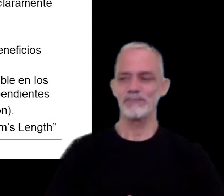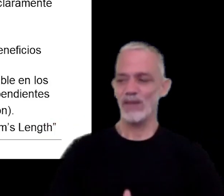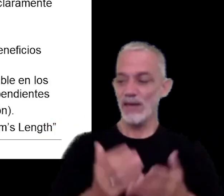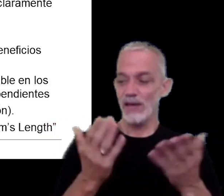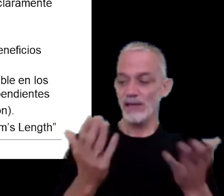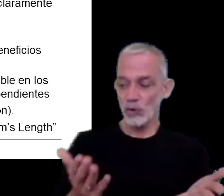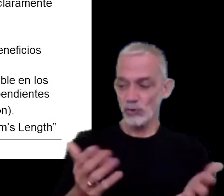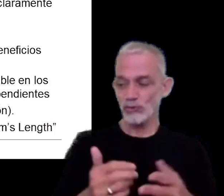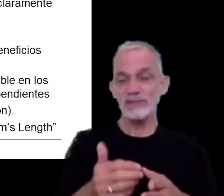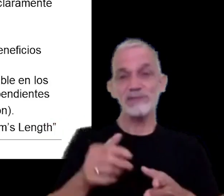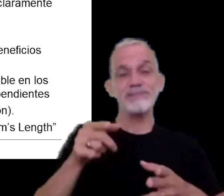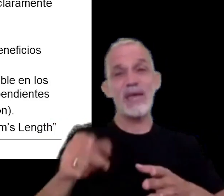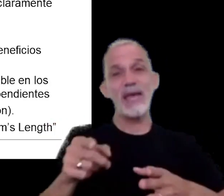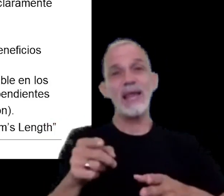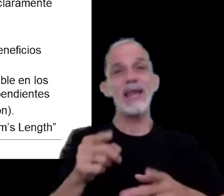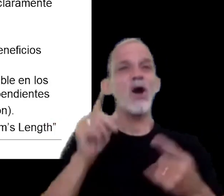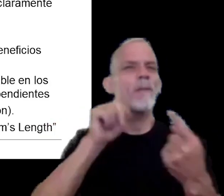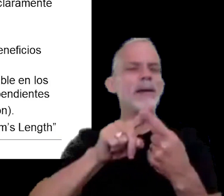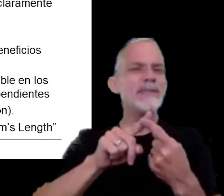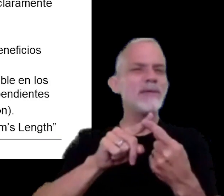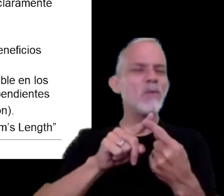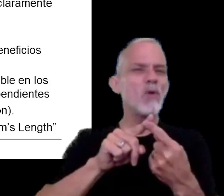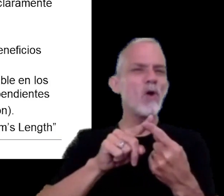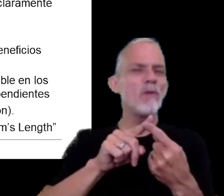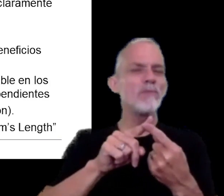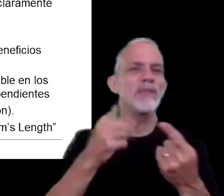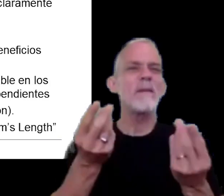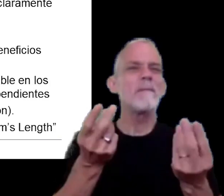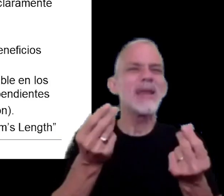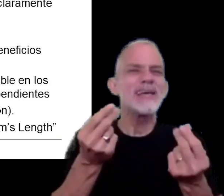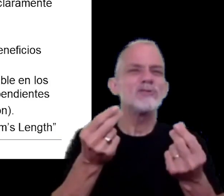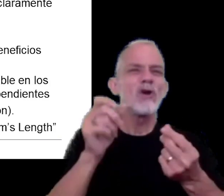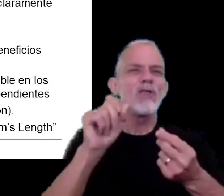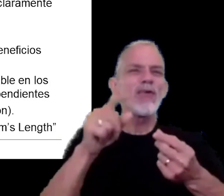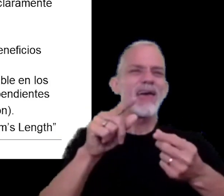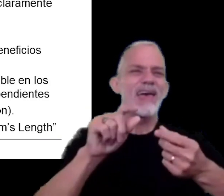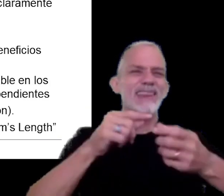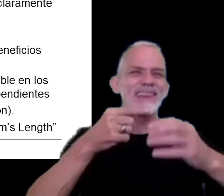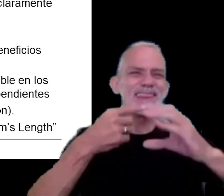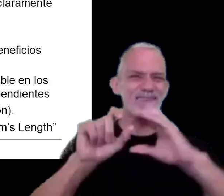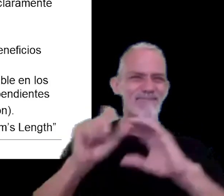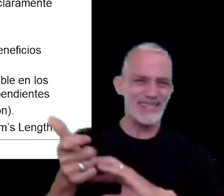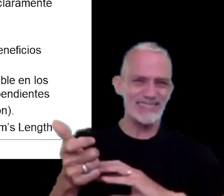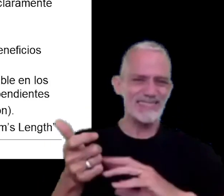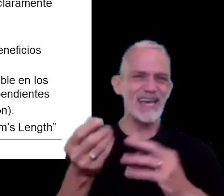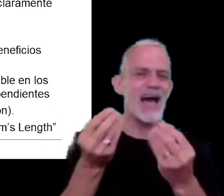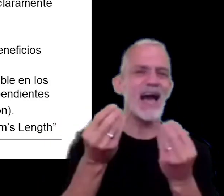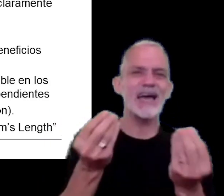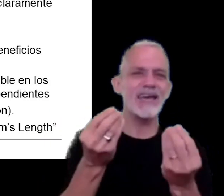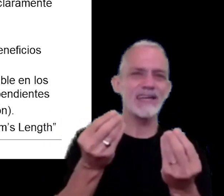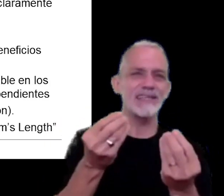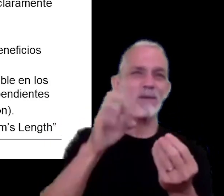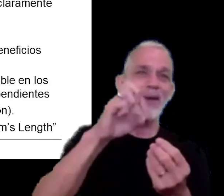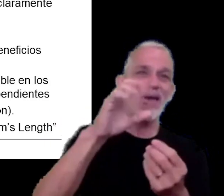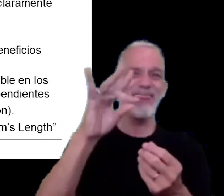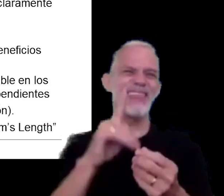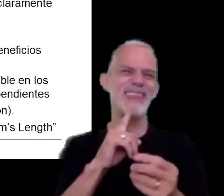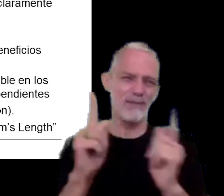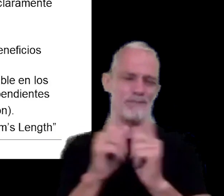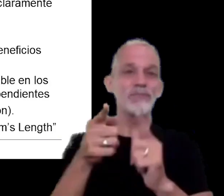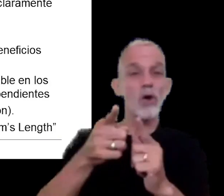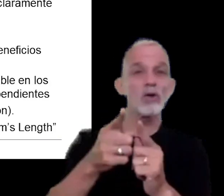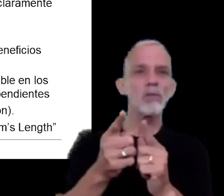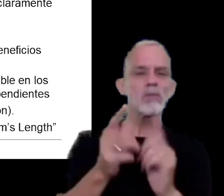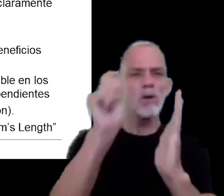lo cual el propósito de precio de transferencia es establecer dentro de los